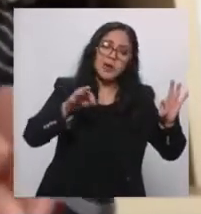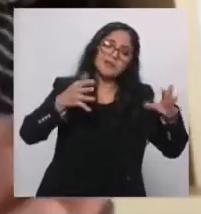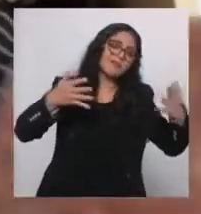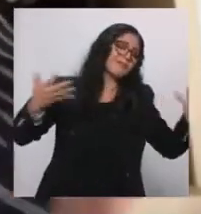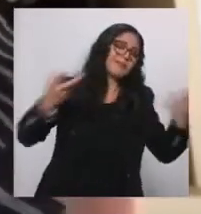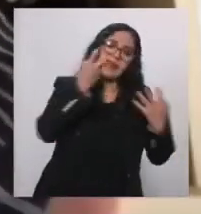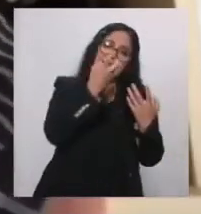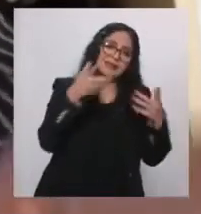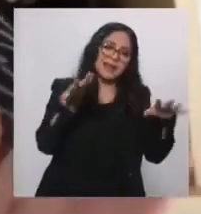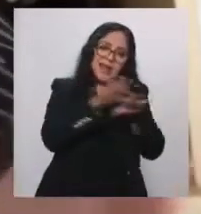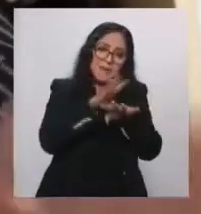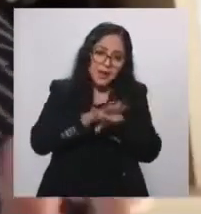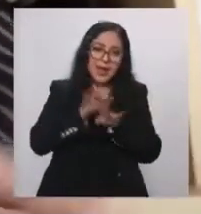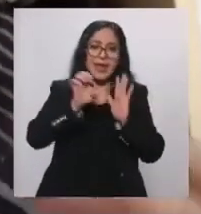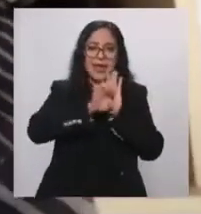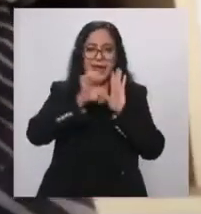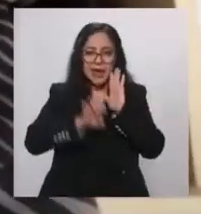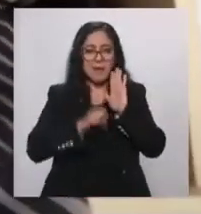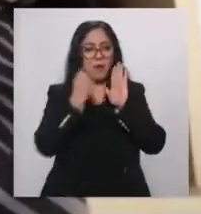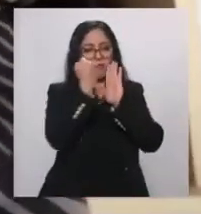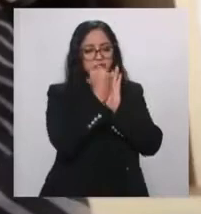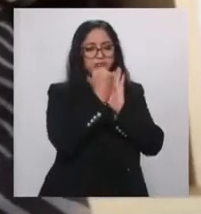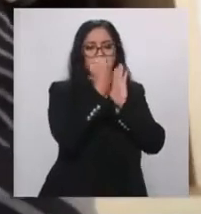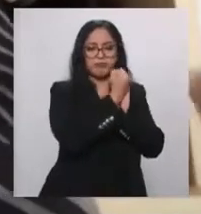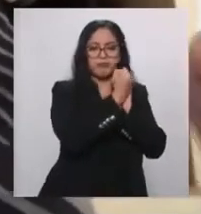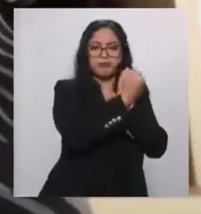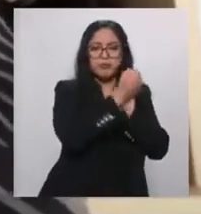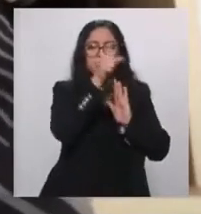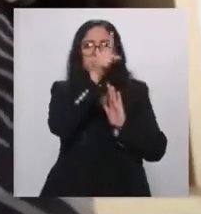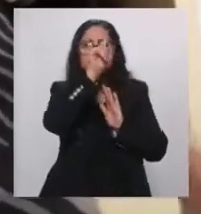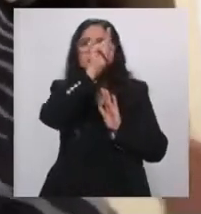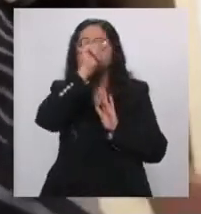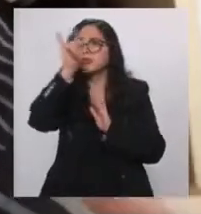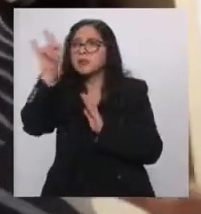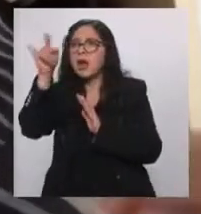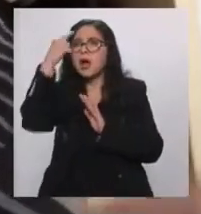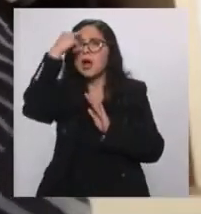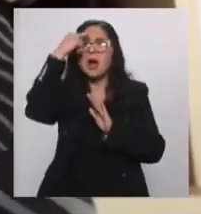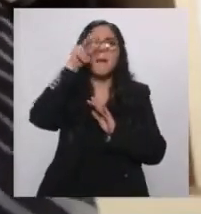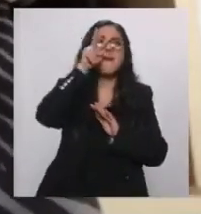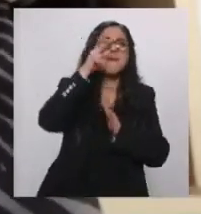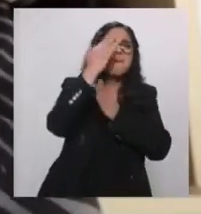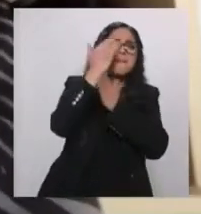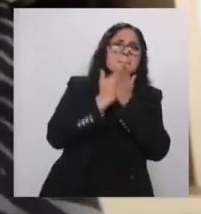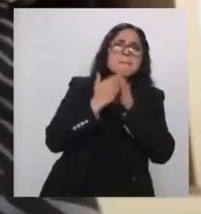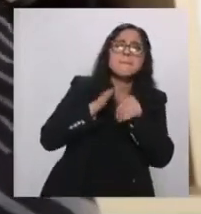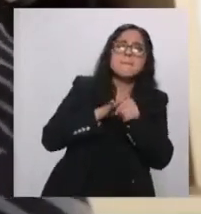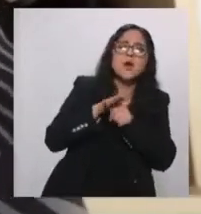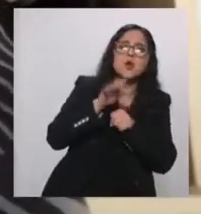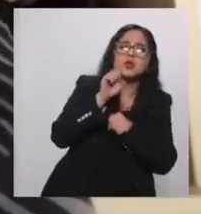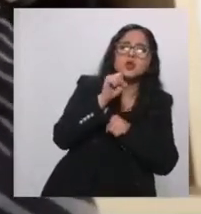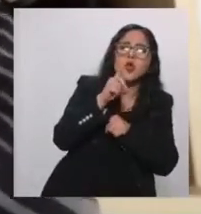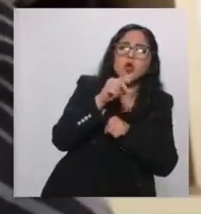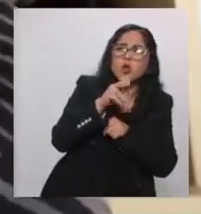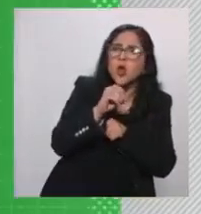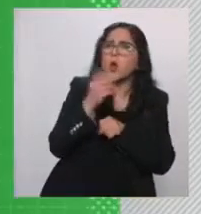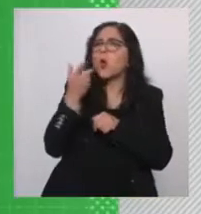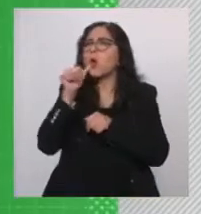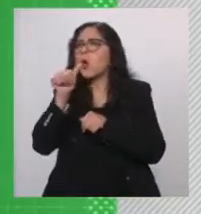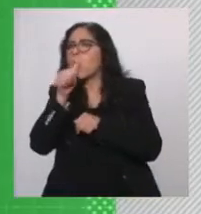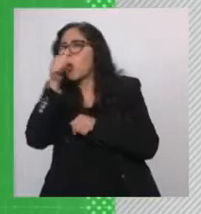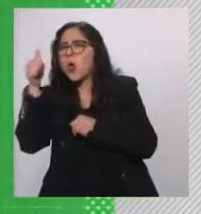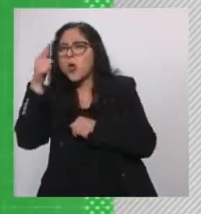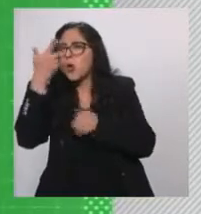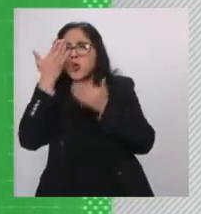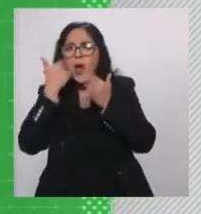ahorita el nuevo etiquetado frontal nos va a ayudar a hacer mejores selecciones sobre cuáles tienen menos sodio o no están, que no